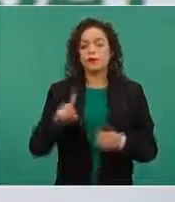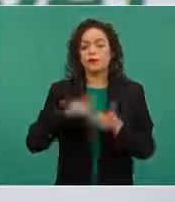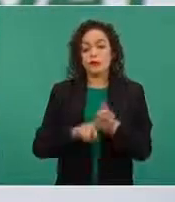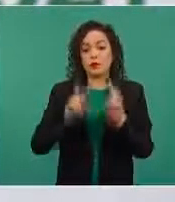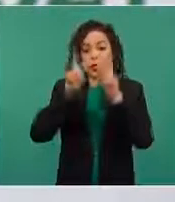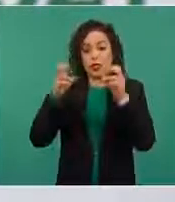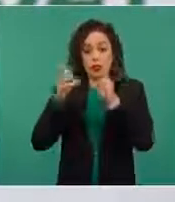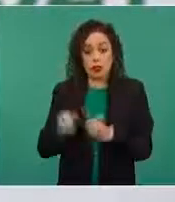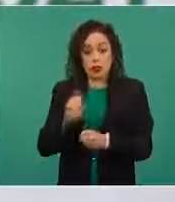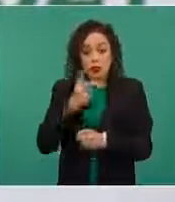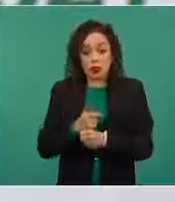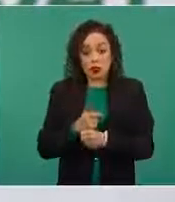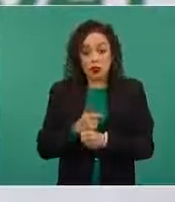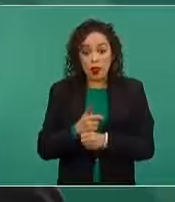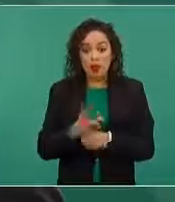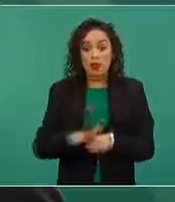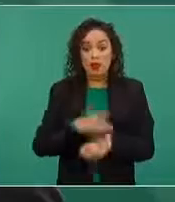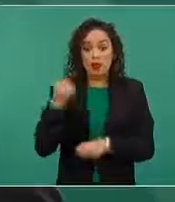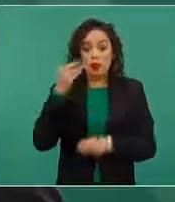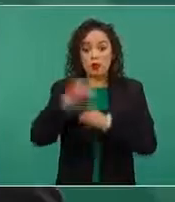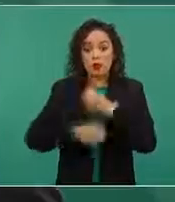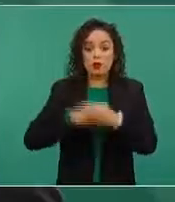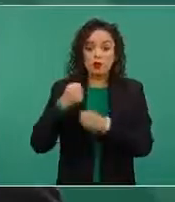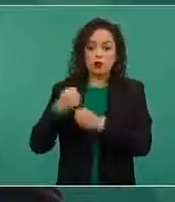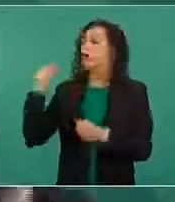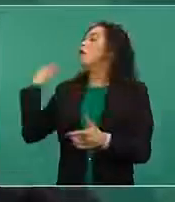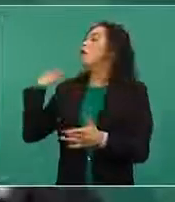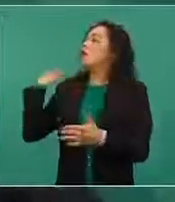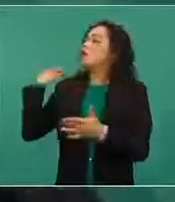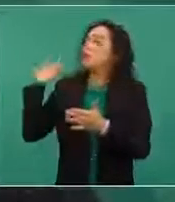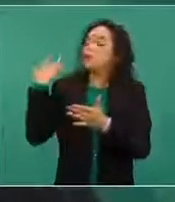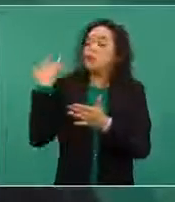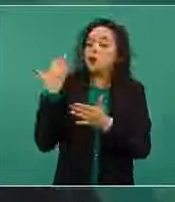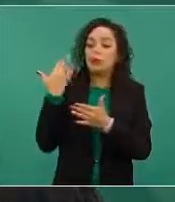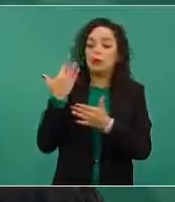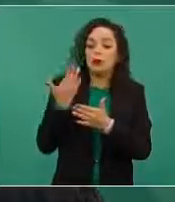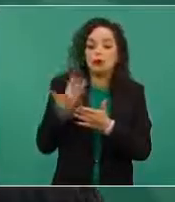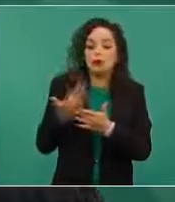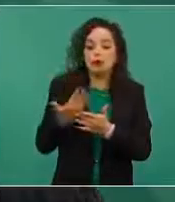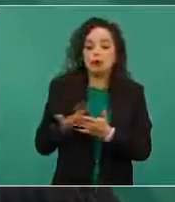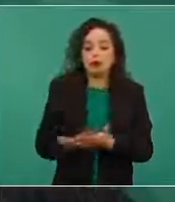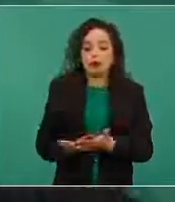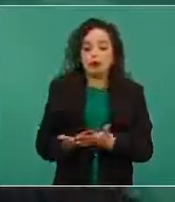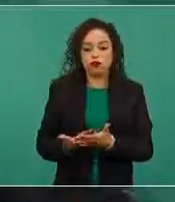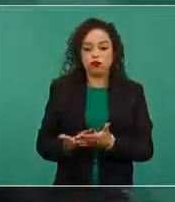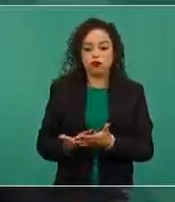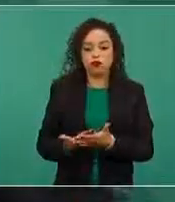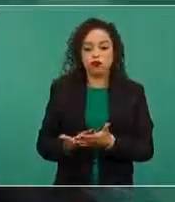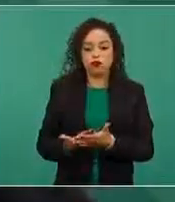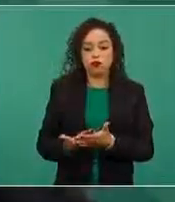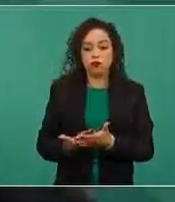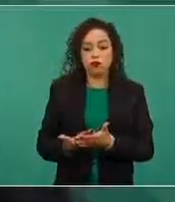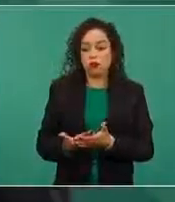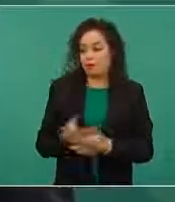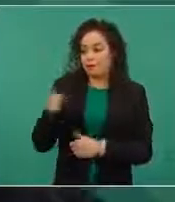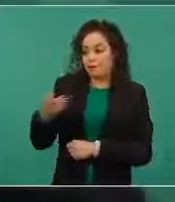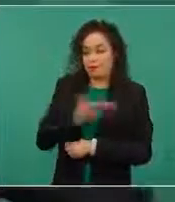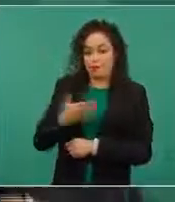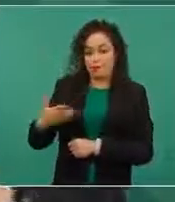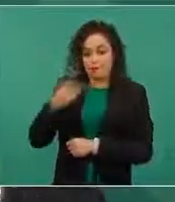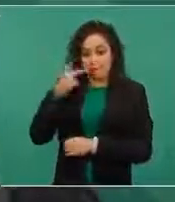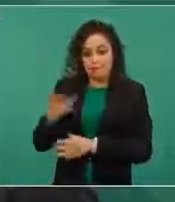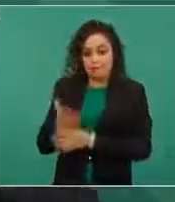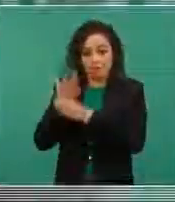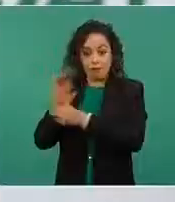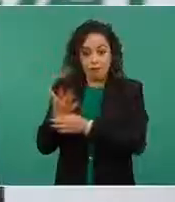cuando se lleva muchos años asumiéndose que la situación que el presidente planteó, así